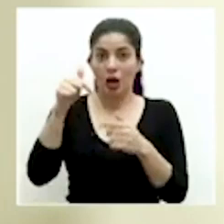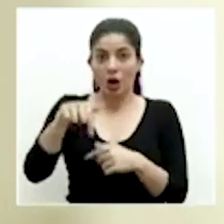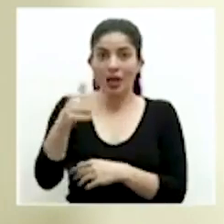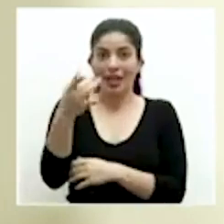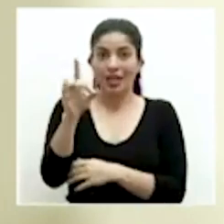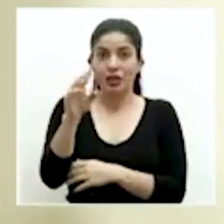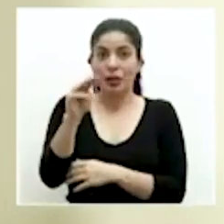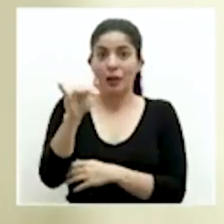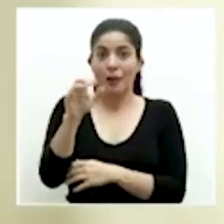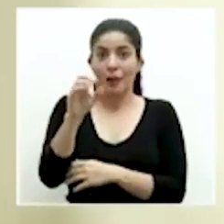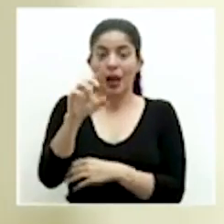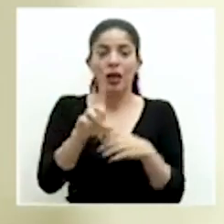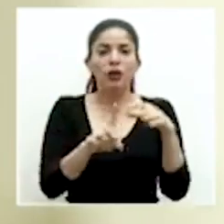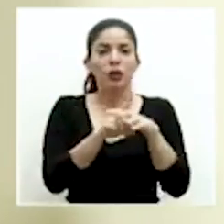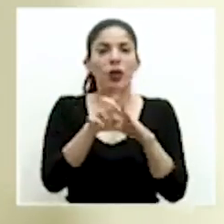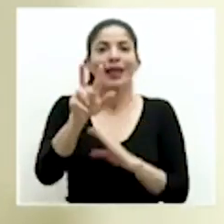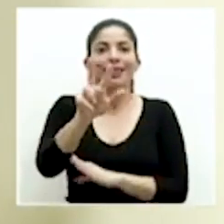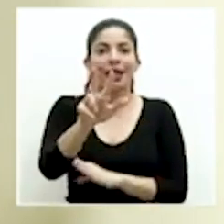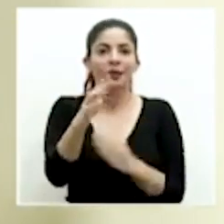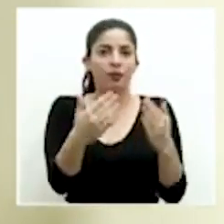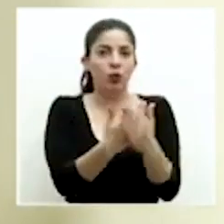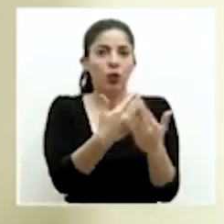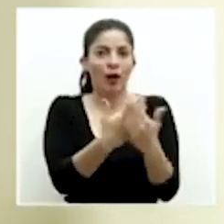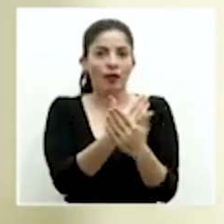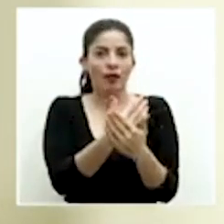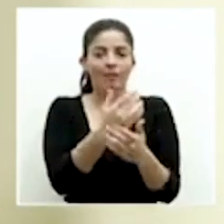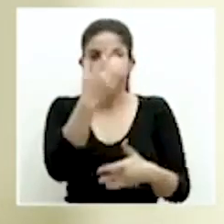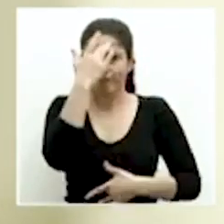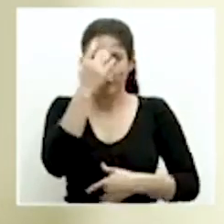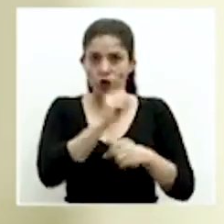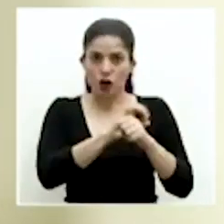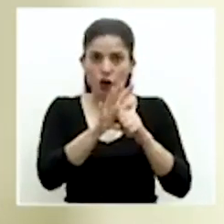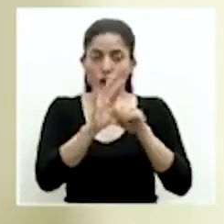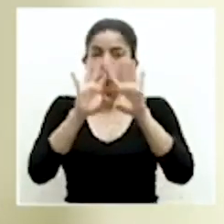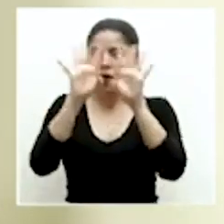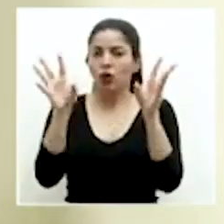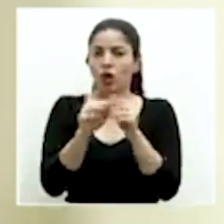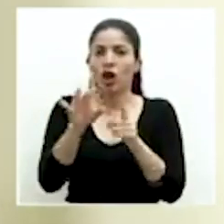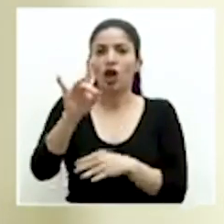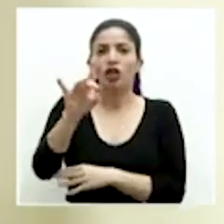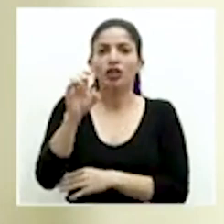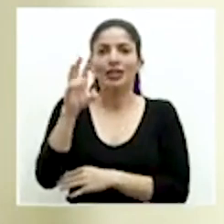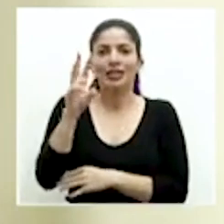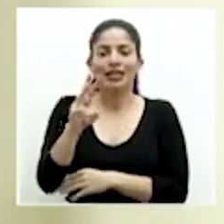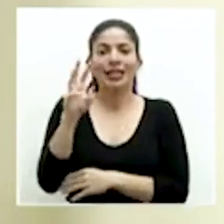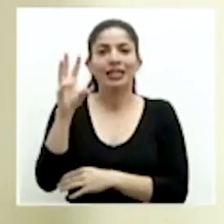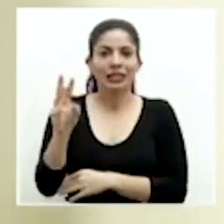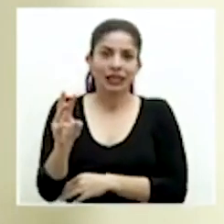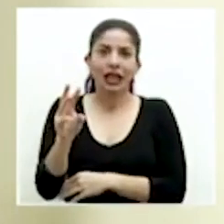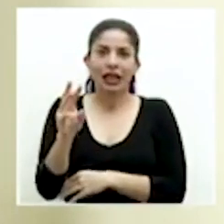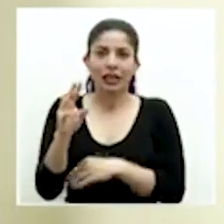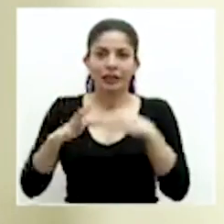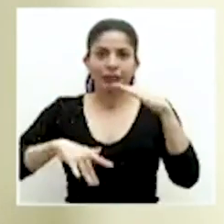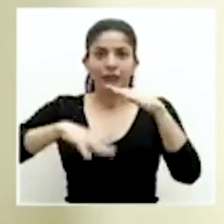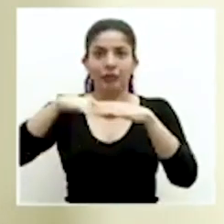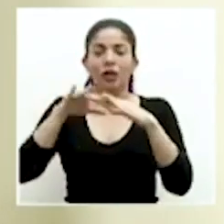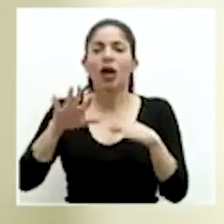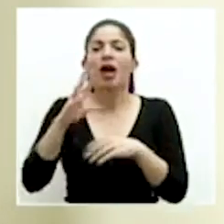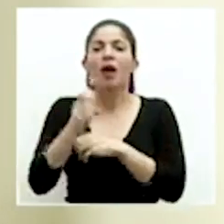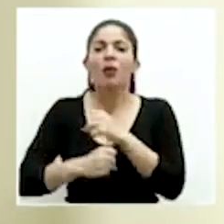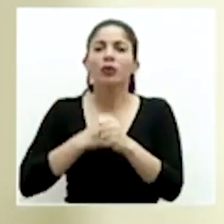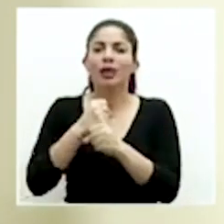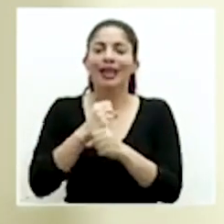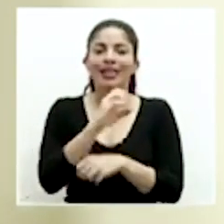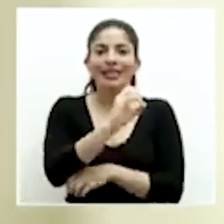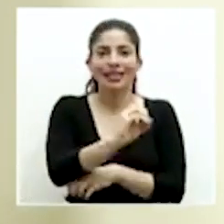18 de mayo, tenemos que se registran tres casos nuevos de COVID-19, en total de 866. Estamos alcanzando el rango de edad, va desde